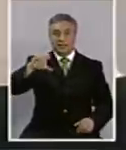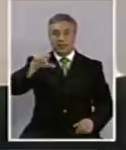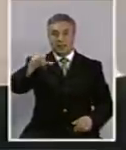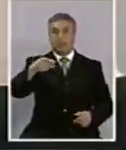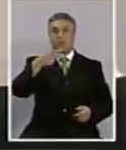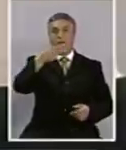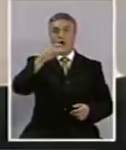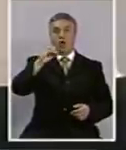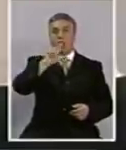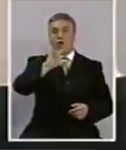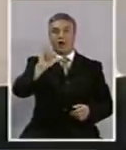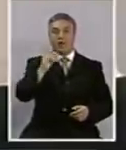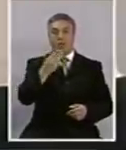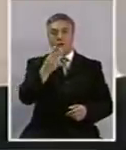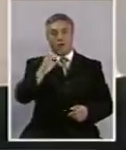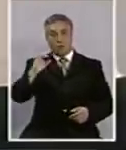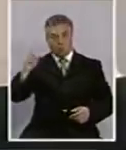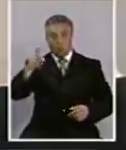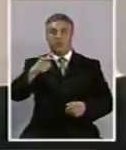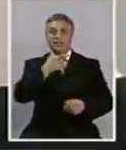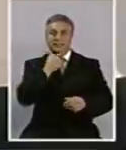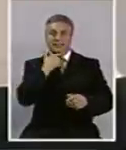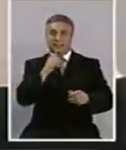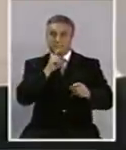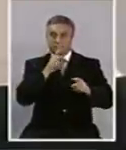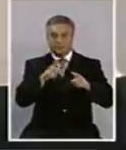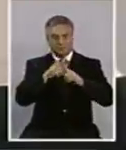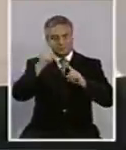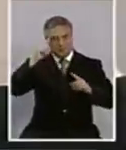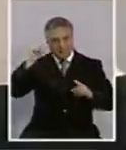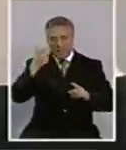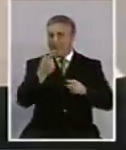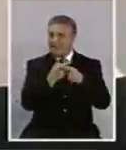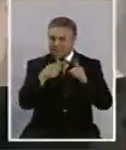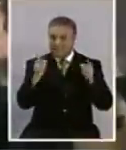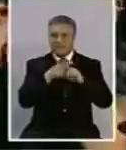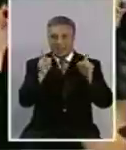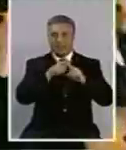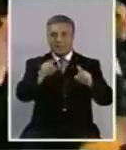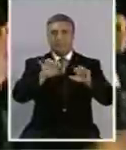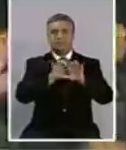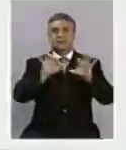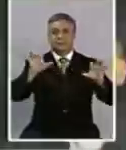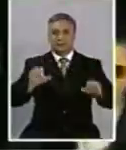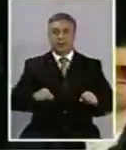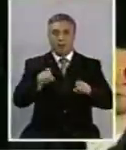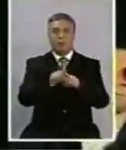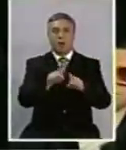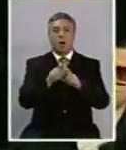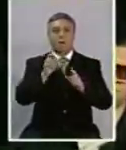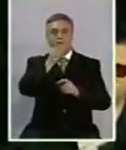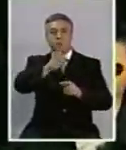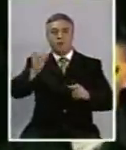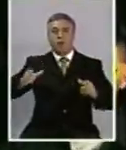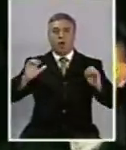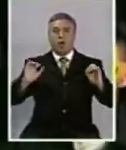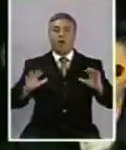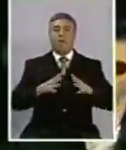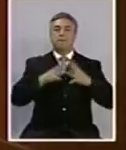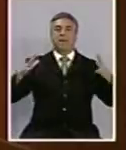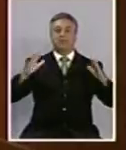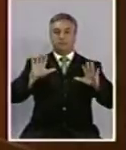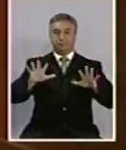los cineastas que querían vender más entrada, querían competir con la televisión, comenzaron a inventar diferentes tipos de sistemas para entretener al público, para hacerlo más llamativo.